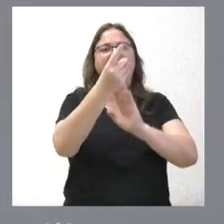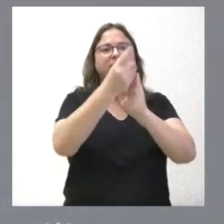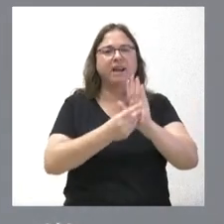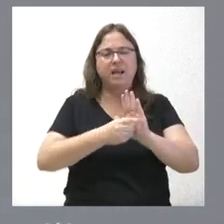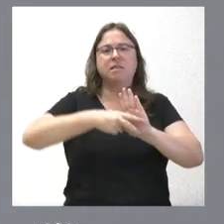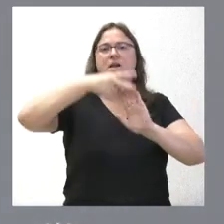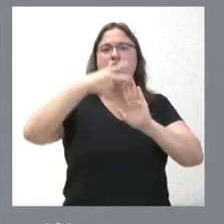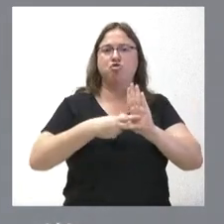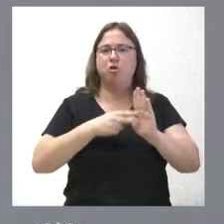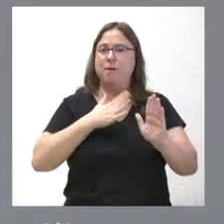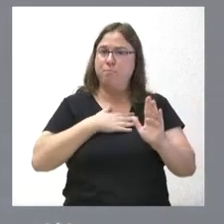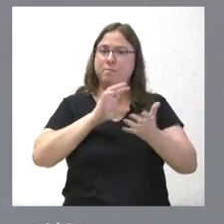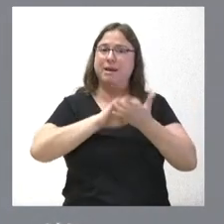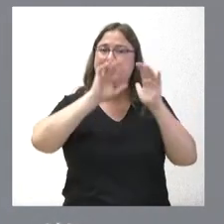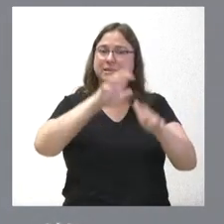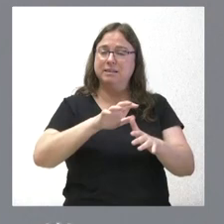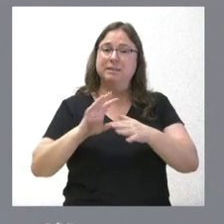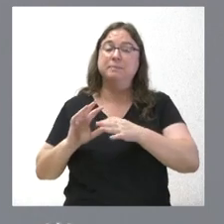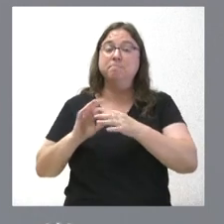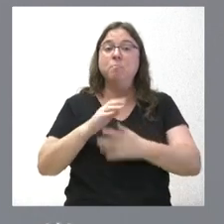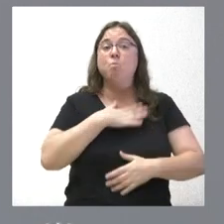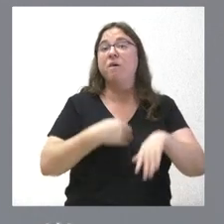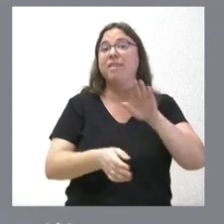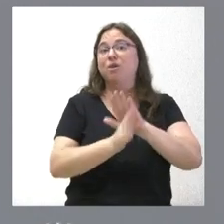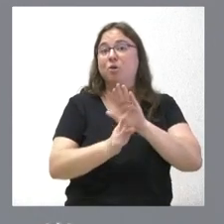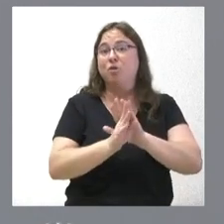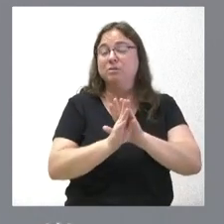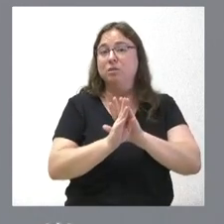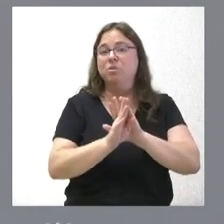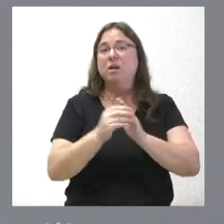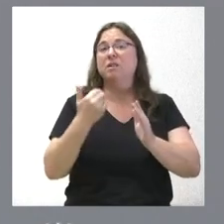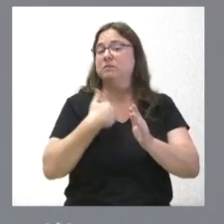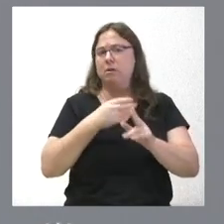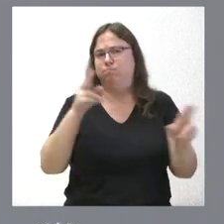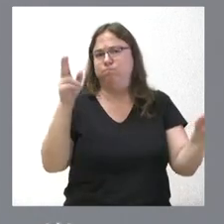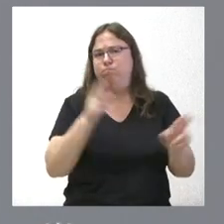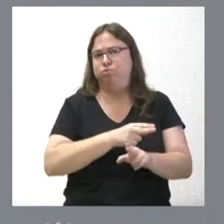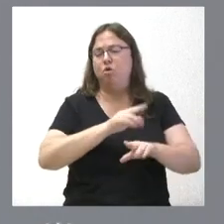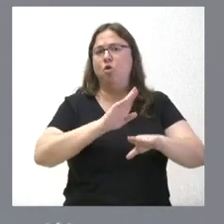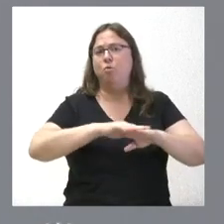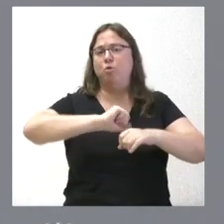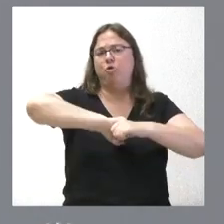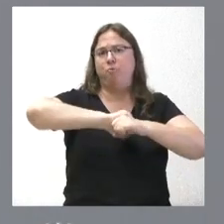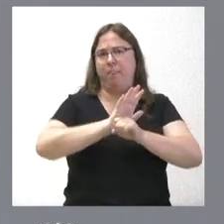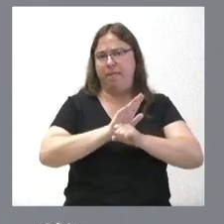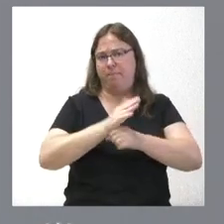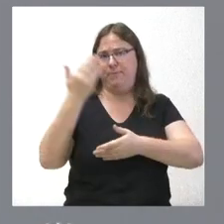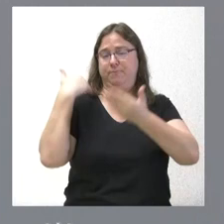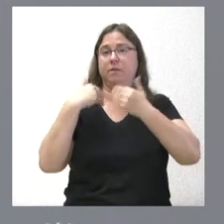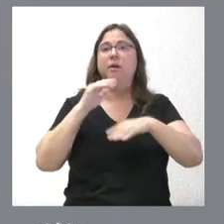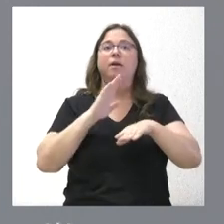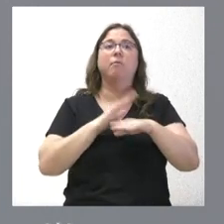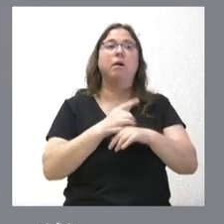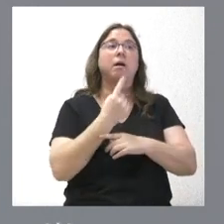en nuestra comunidad autónoma que pudiera estar en vigor y que decayéramos en su vigencia, no por hacerlo de forma